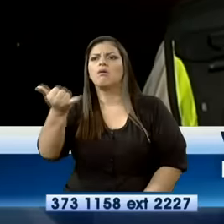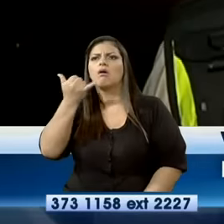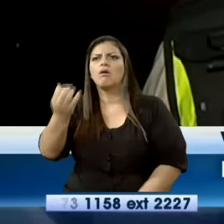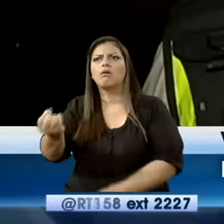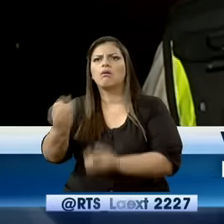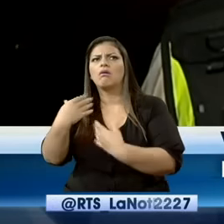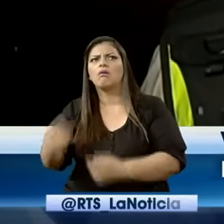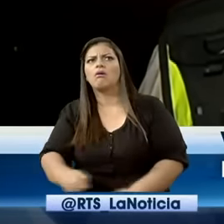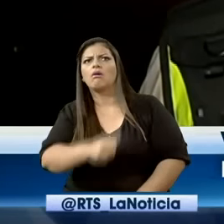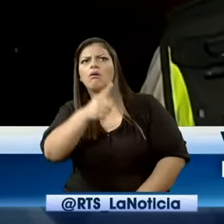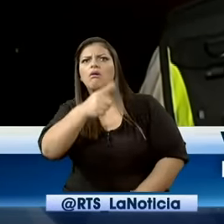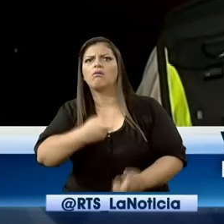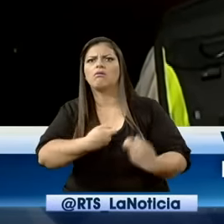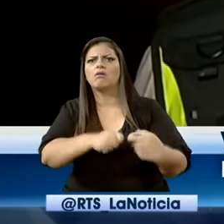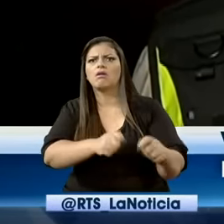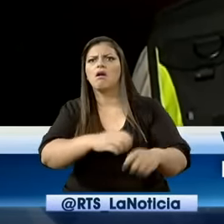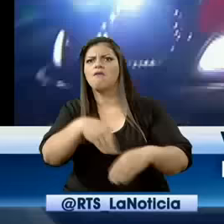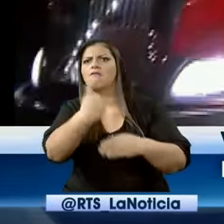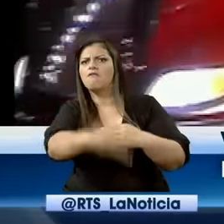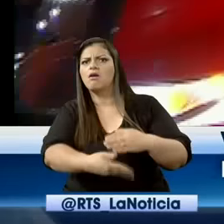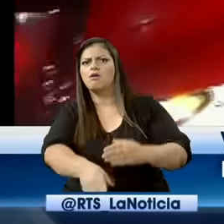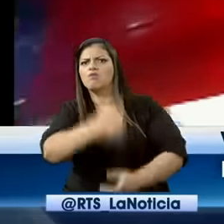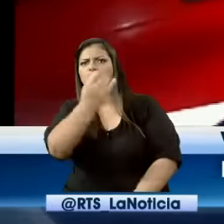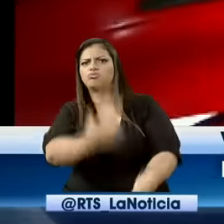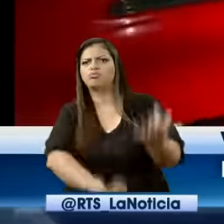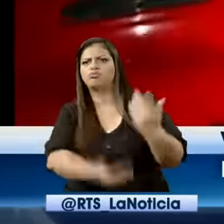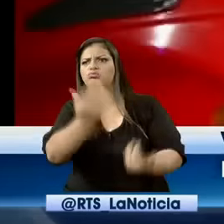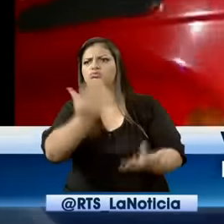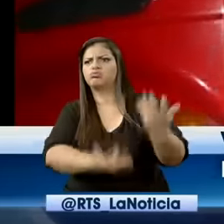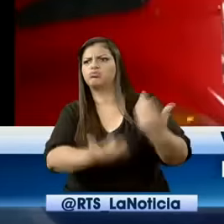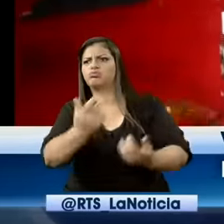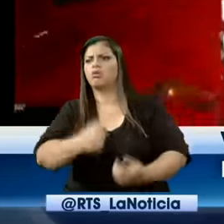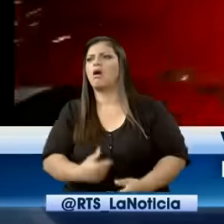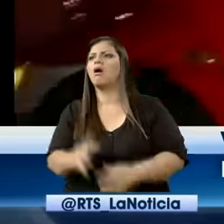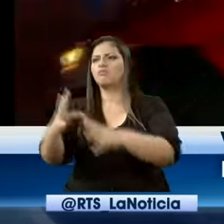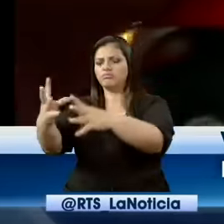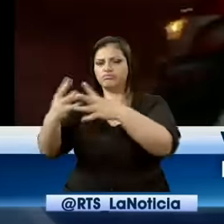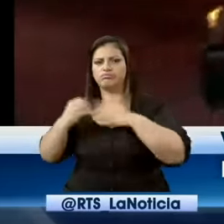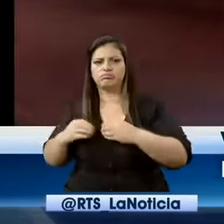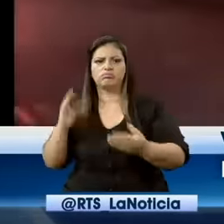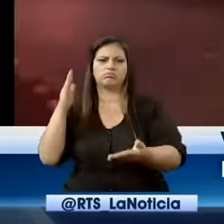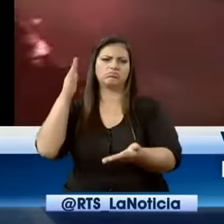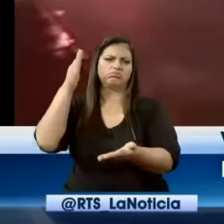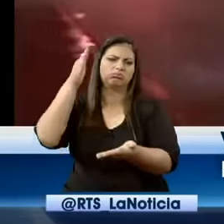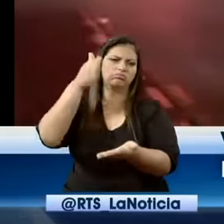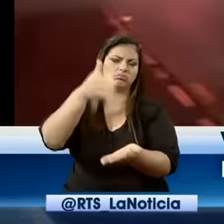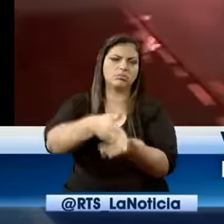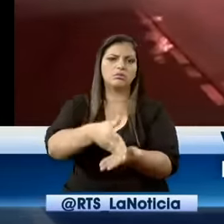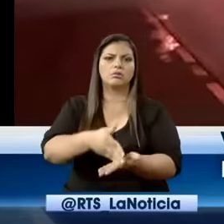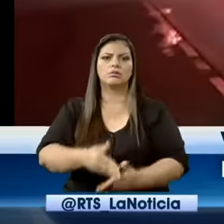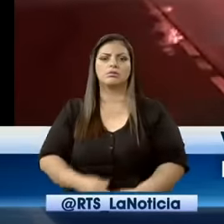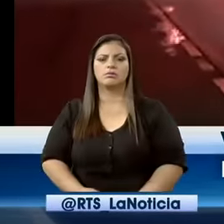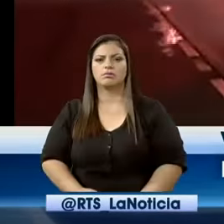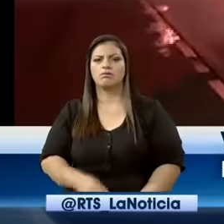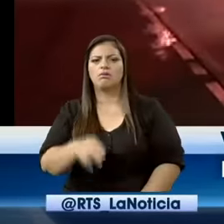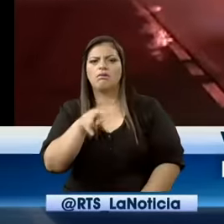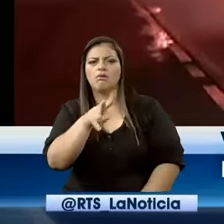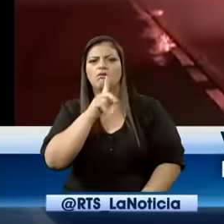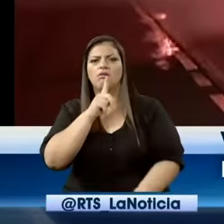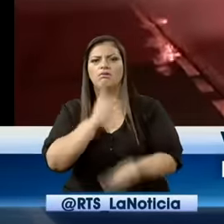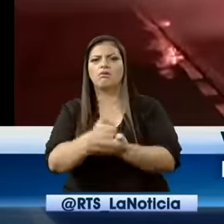Se estaba ocurriendo un incendio. Llegamos al lugar, pues al parecer han lanzado un